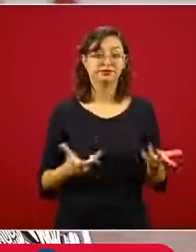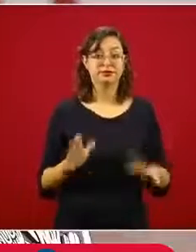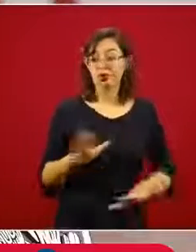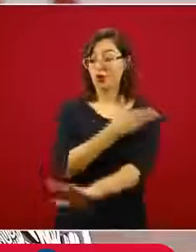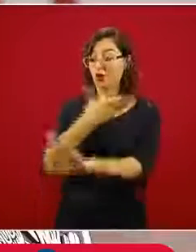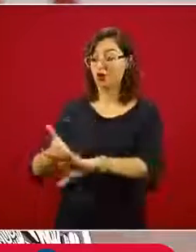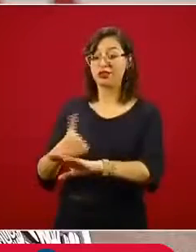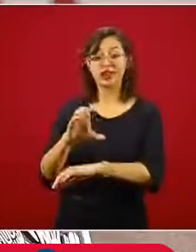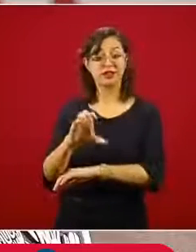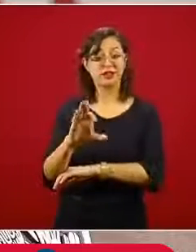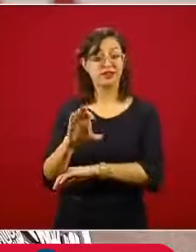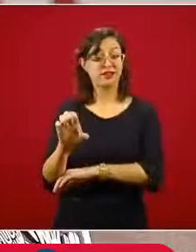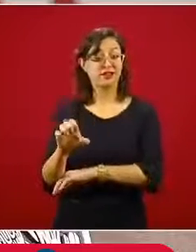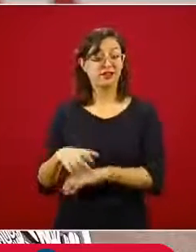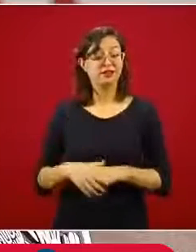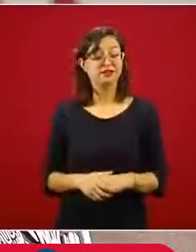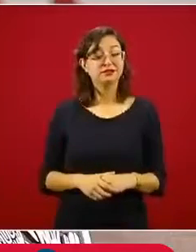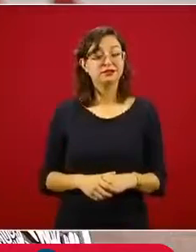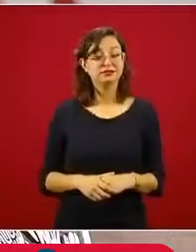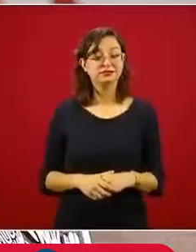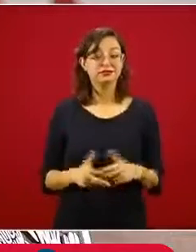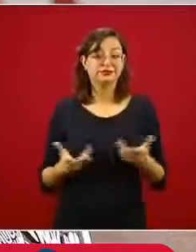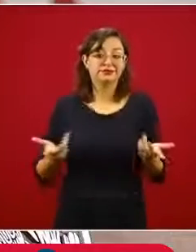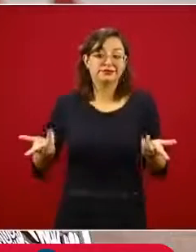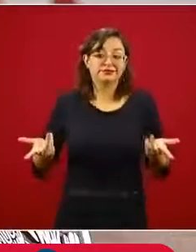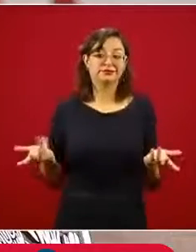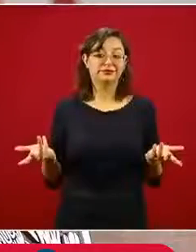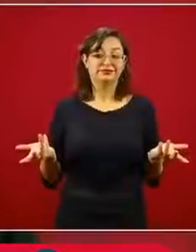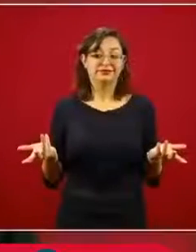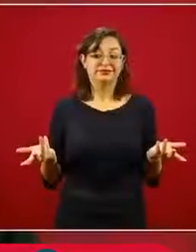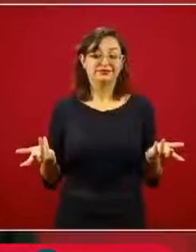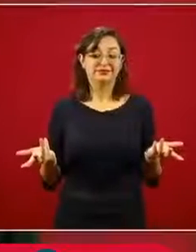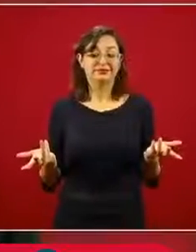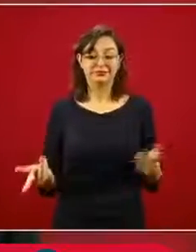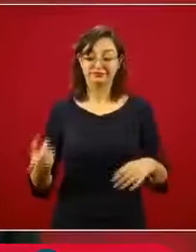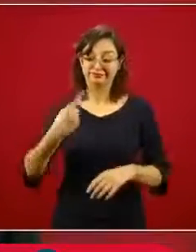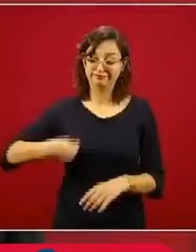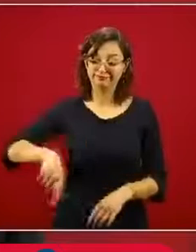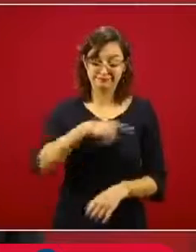de la Comisión Federal de Electricidad. Entonces, lo que estamos haciendo ahora